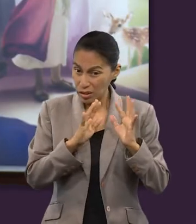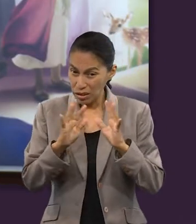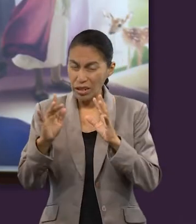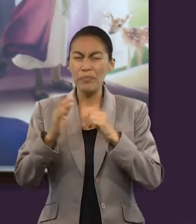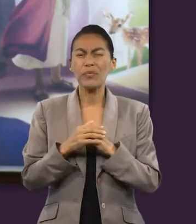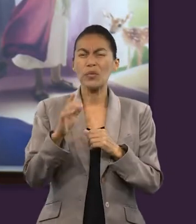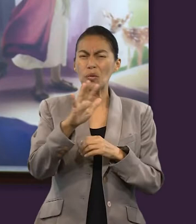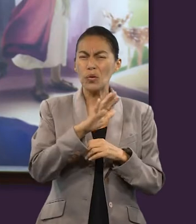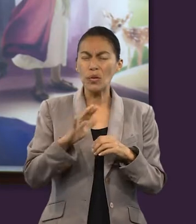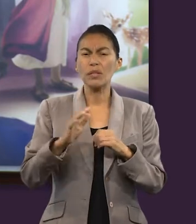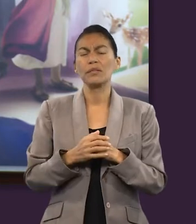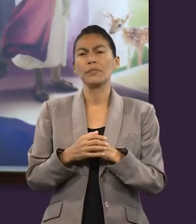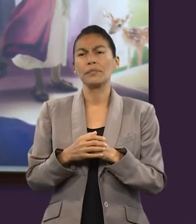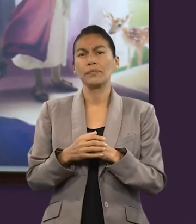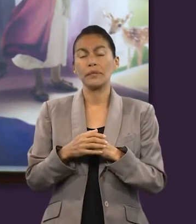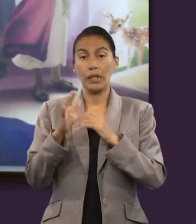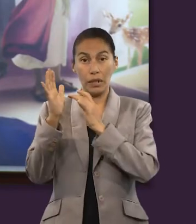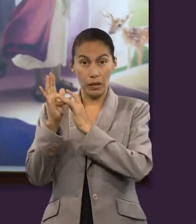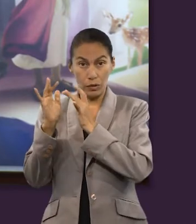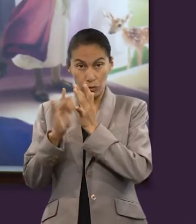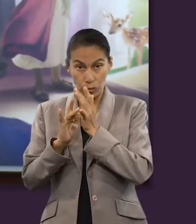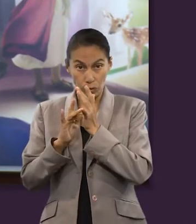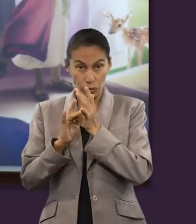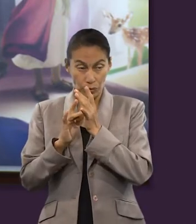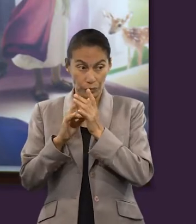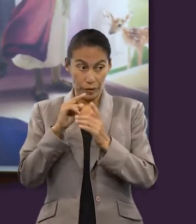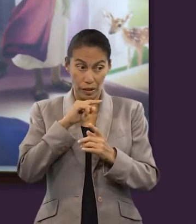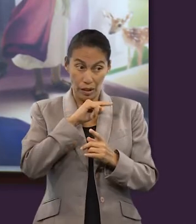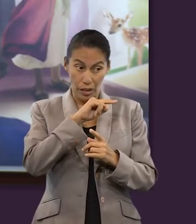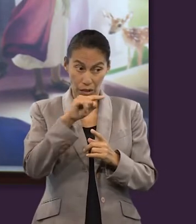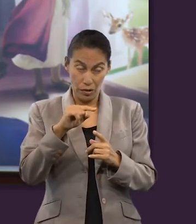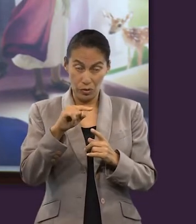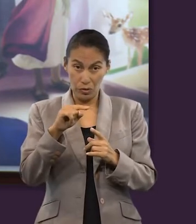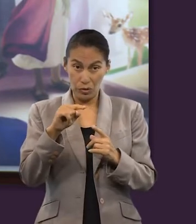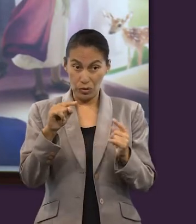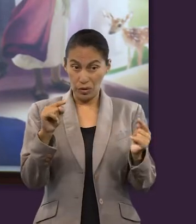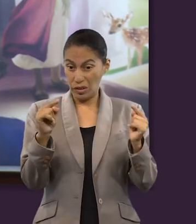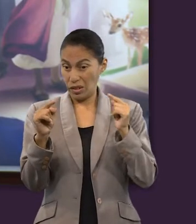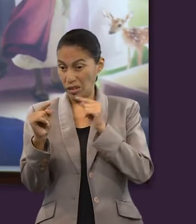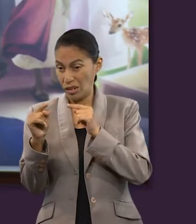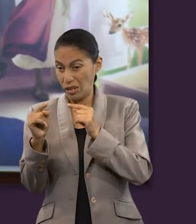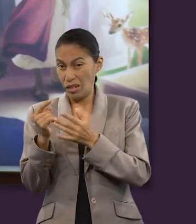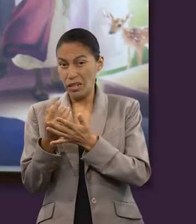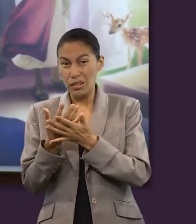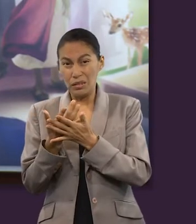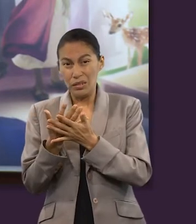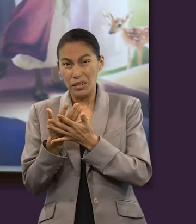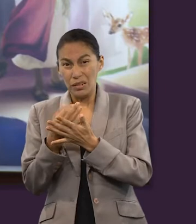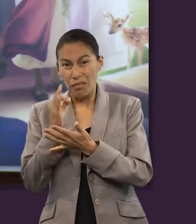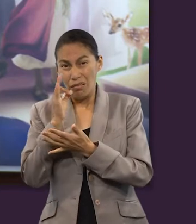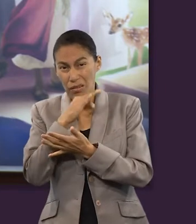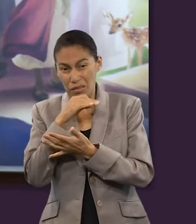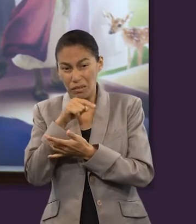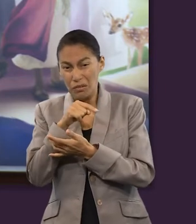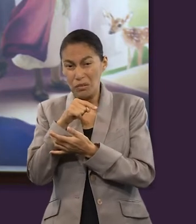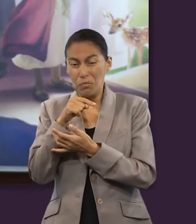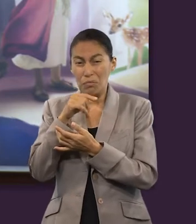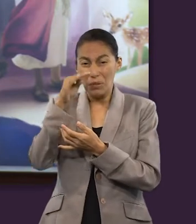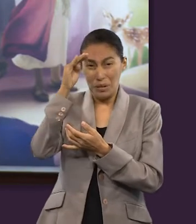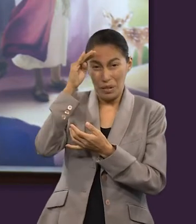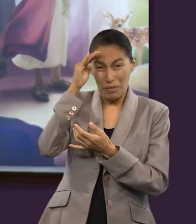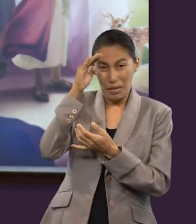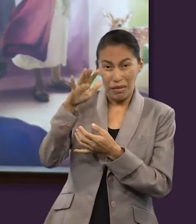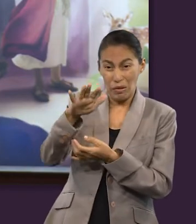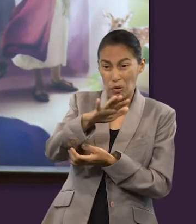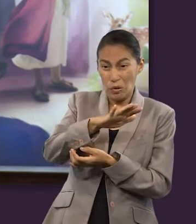esperanzas que ellos pusieron en él, porque ellos pusieron falsas esperanzas en función de un